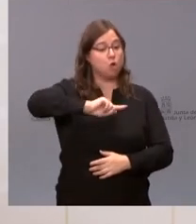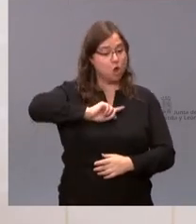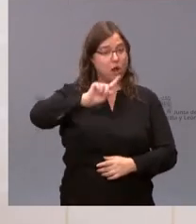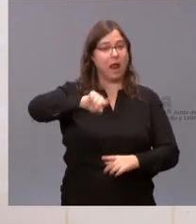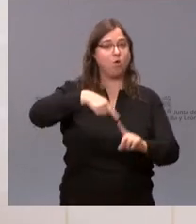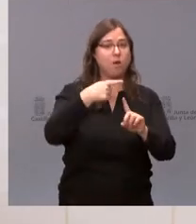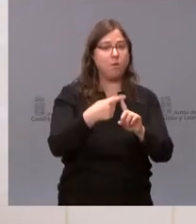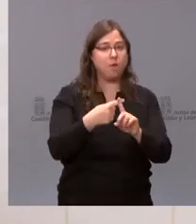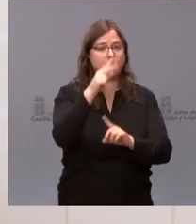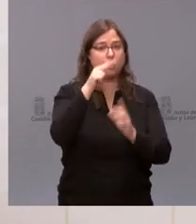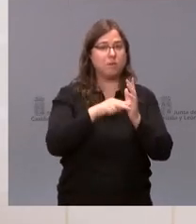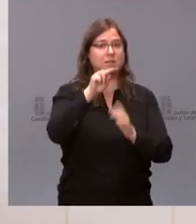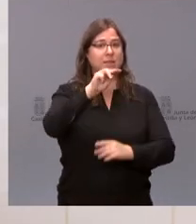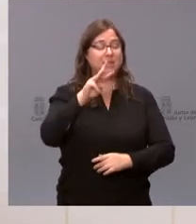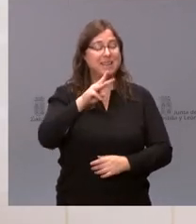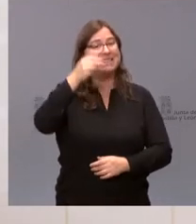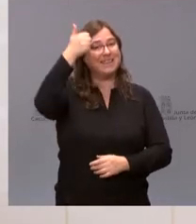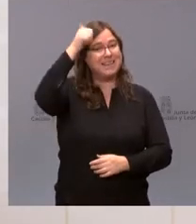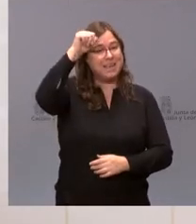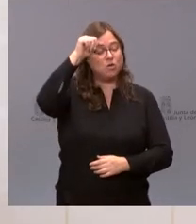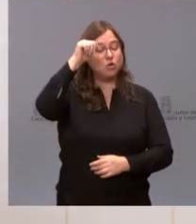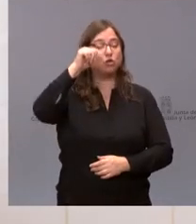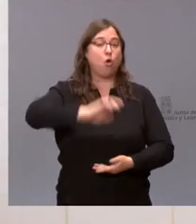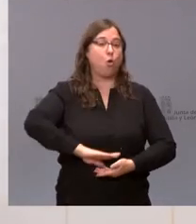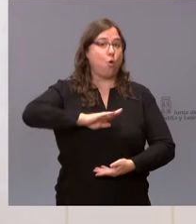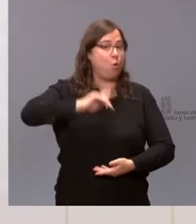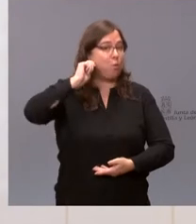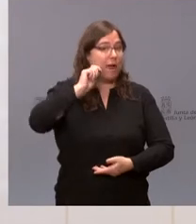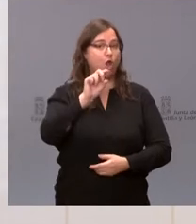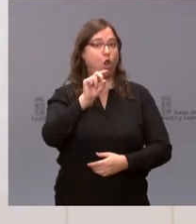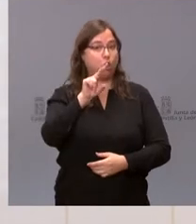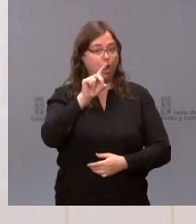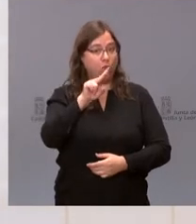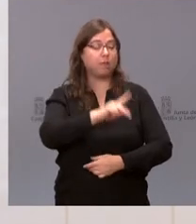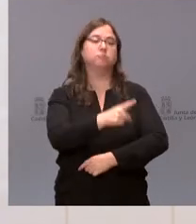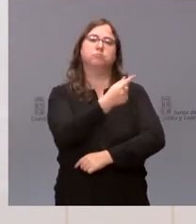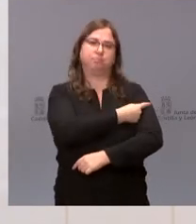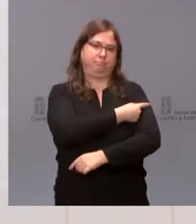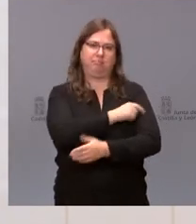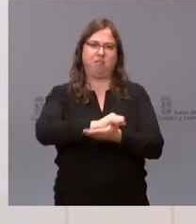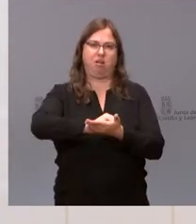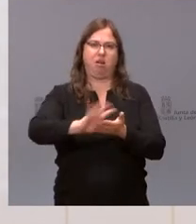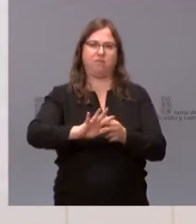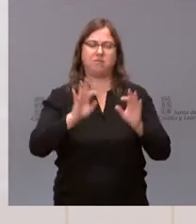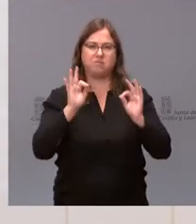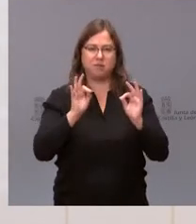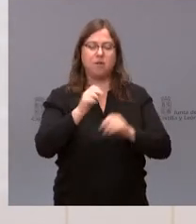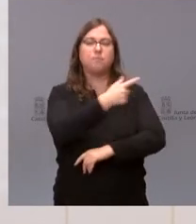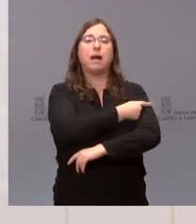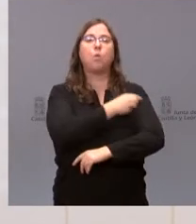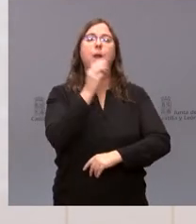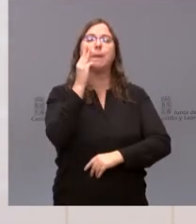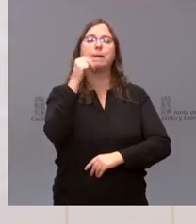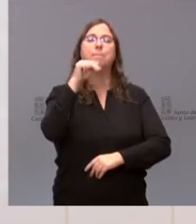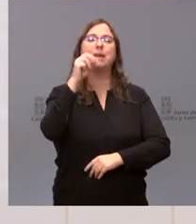viene todos los varones que cumplan doce años serán vacunados de manera gratuita por parte de la